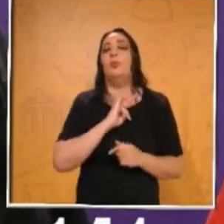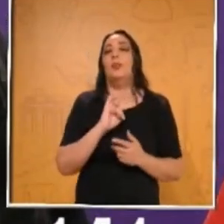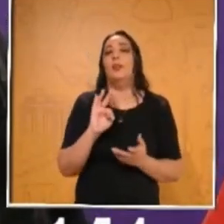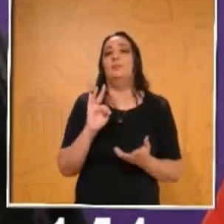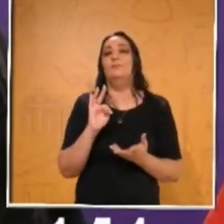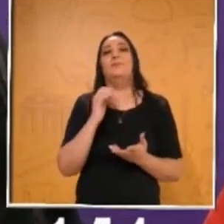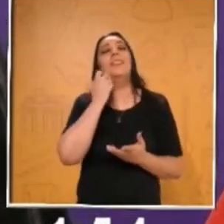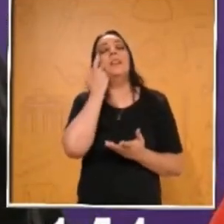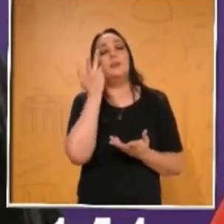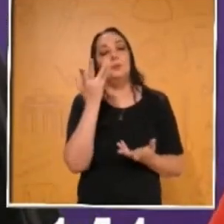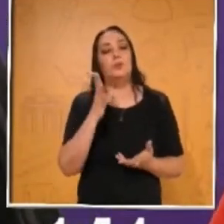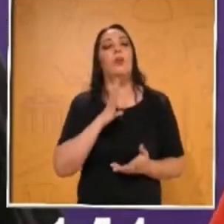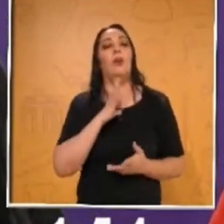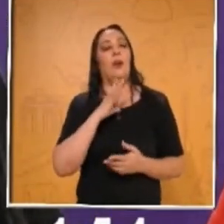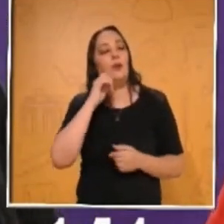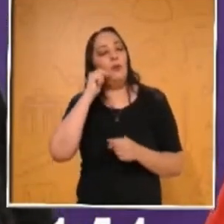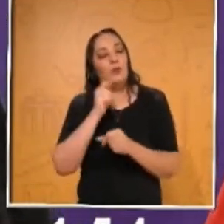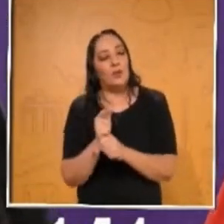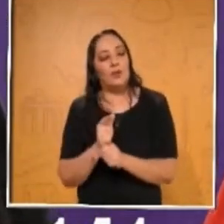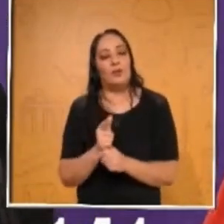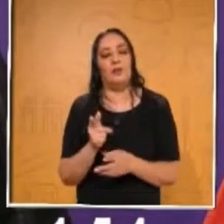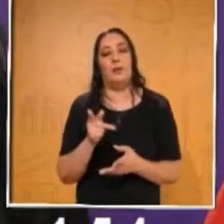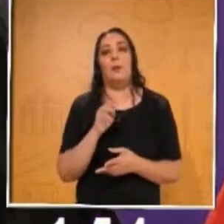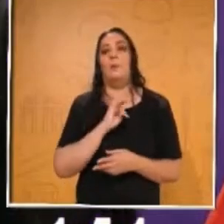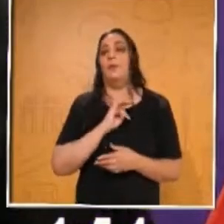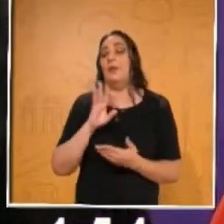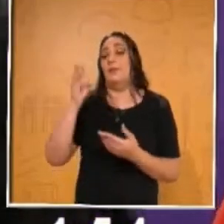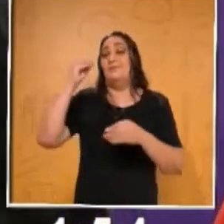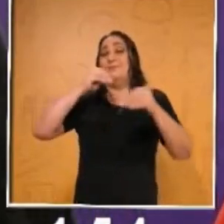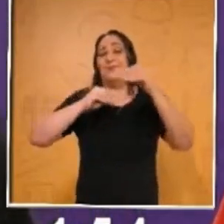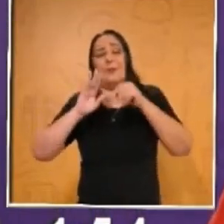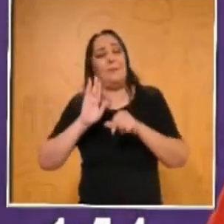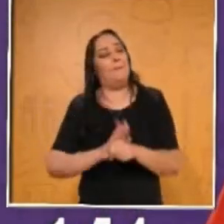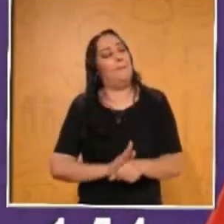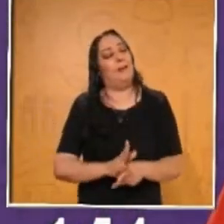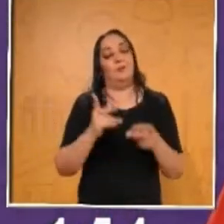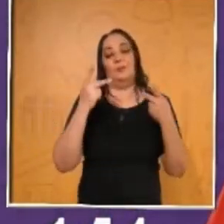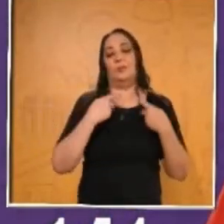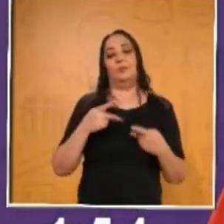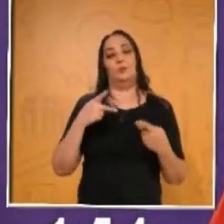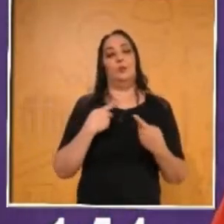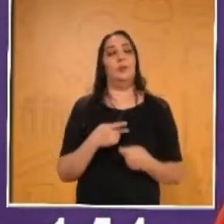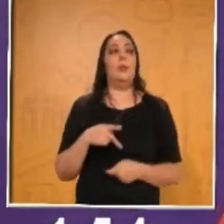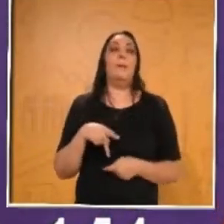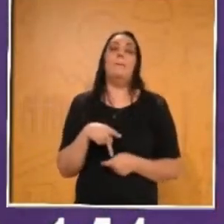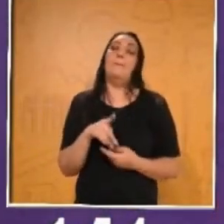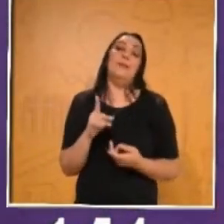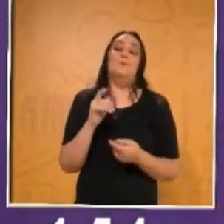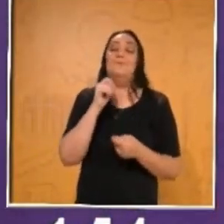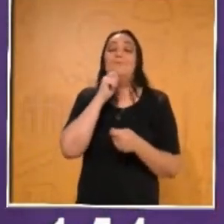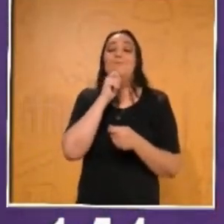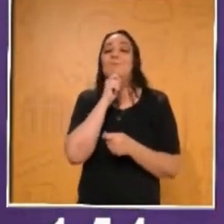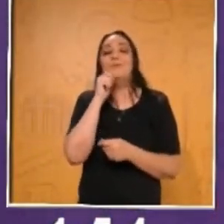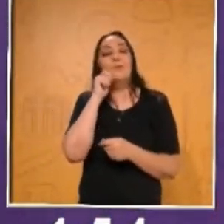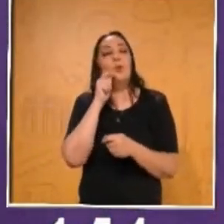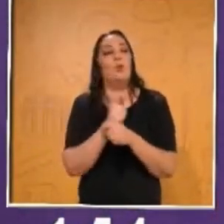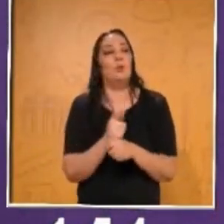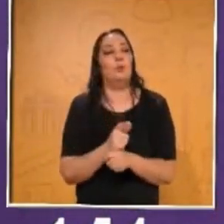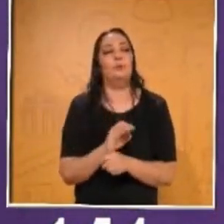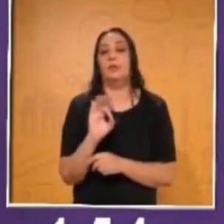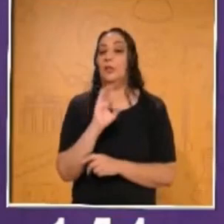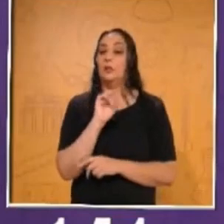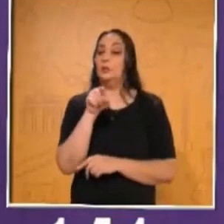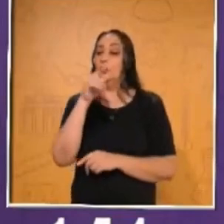la cual, pues, se pueda ingresar 10 mil, 20 mil, 30 mil personas. No la hemos encontrado. Si tú